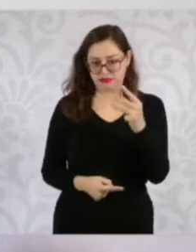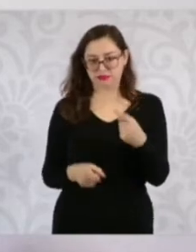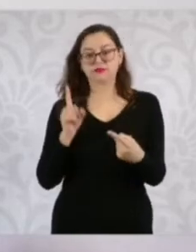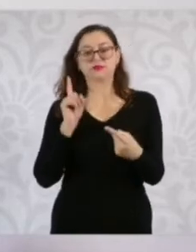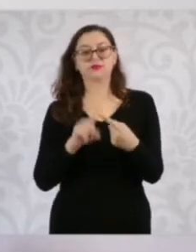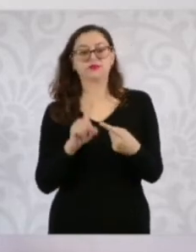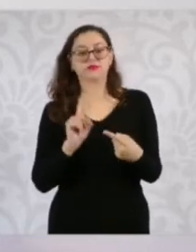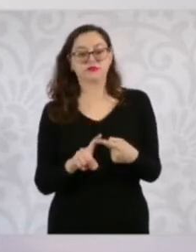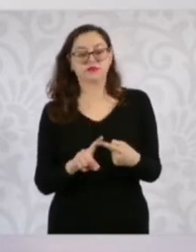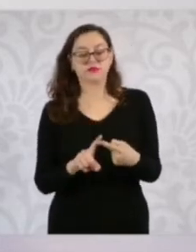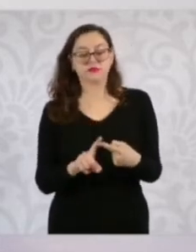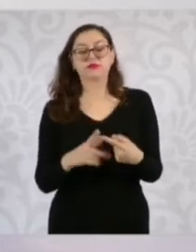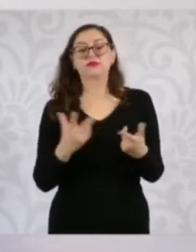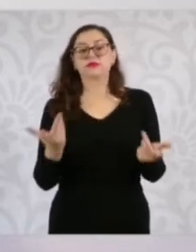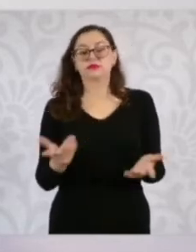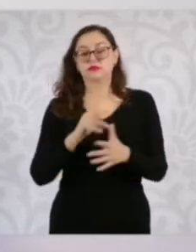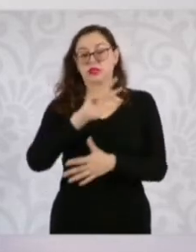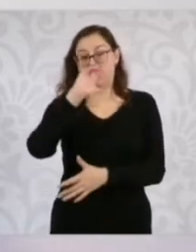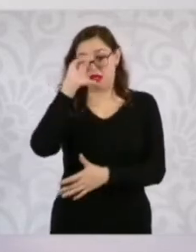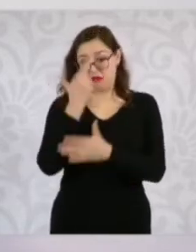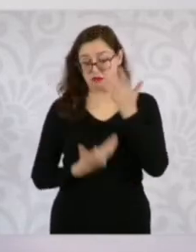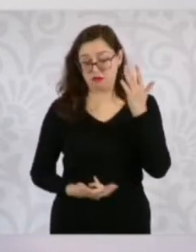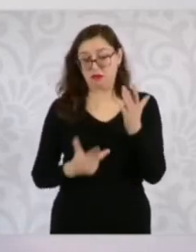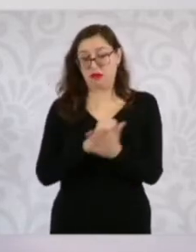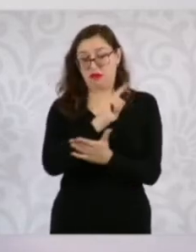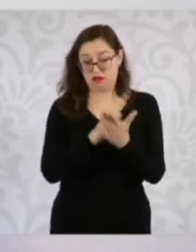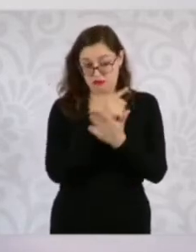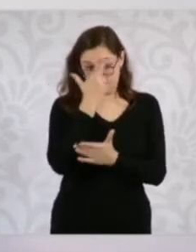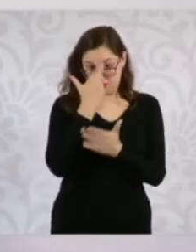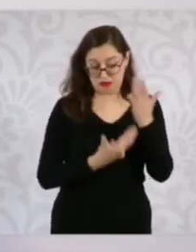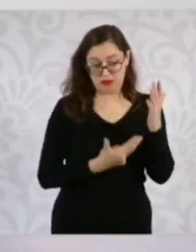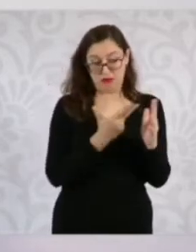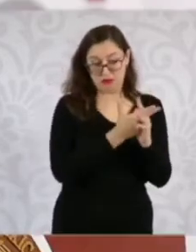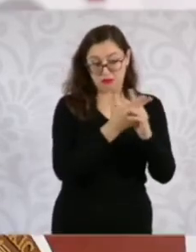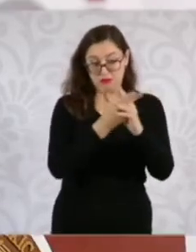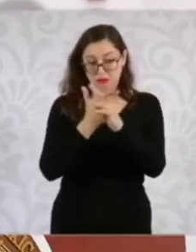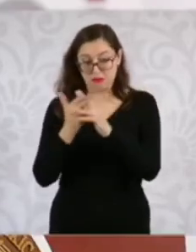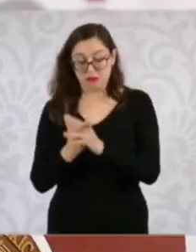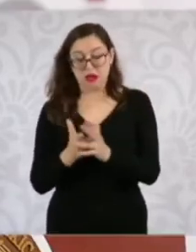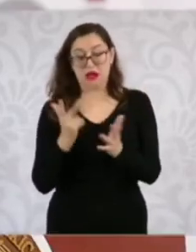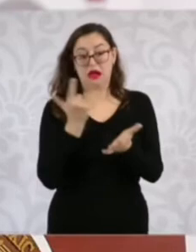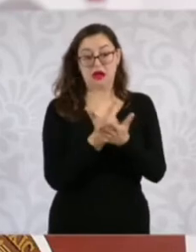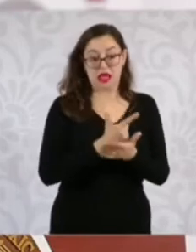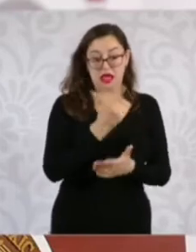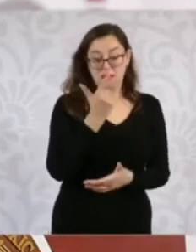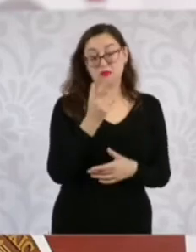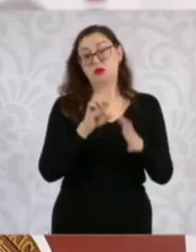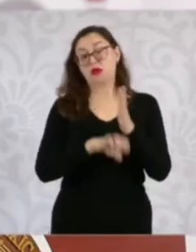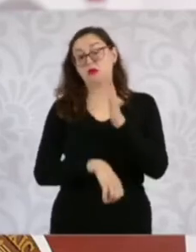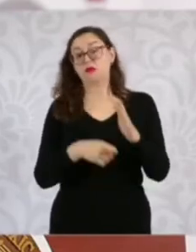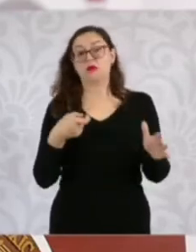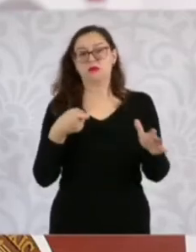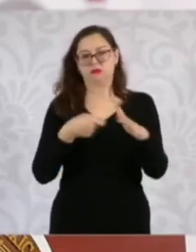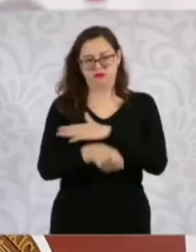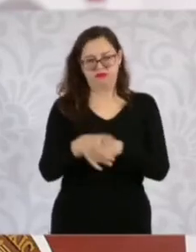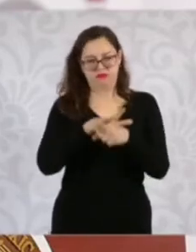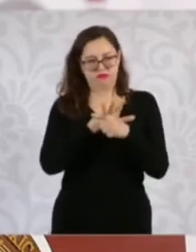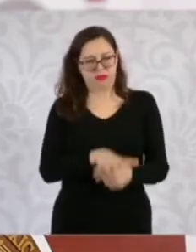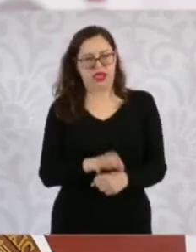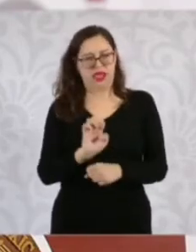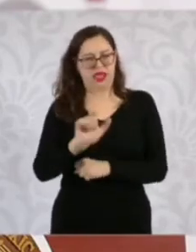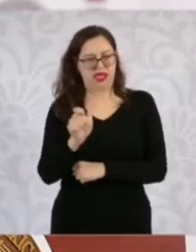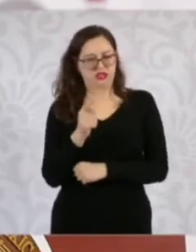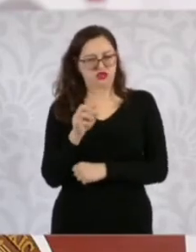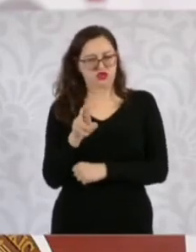disminución de la incidencia delictiva, principalmente de los homicidios dolosos y delitos de alto impacto como la extorsión. Neutralizar